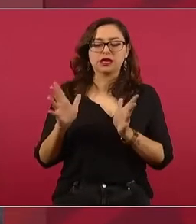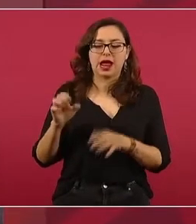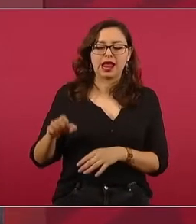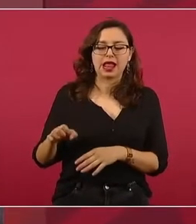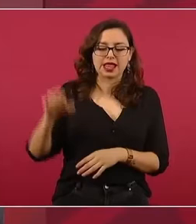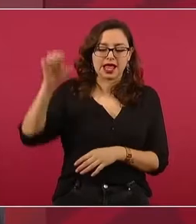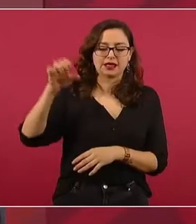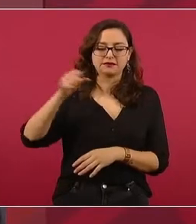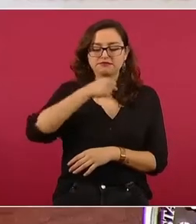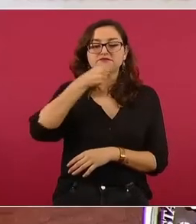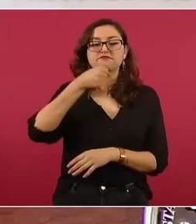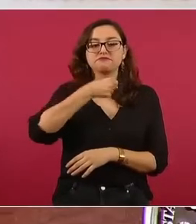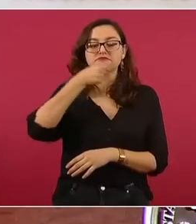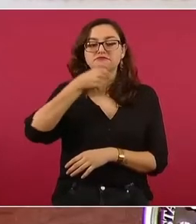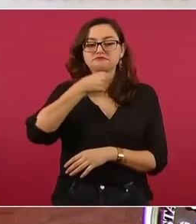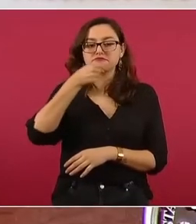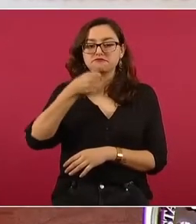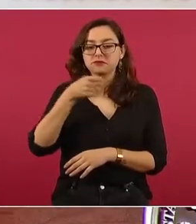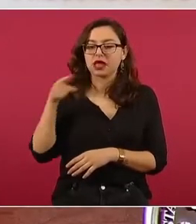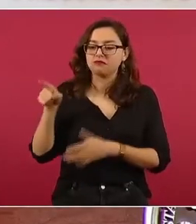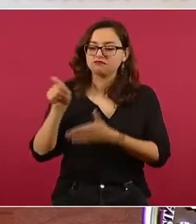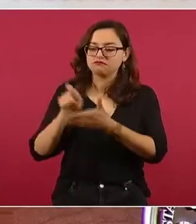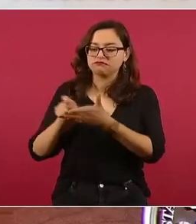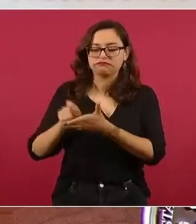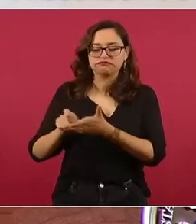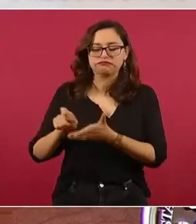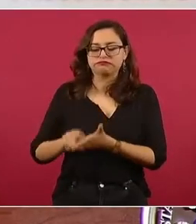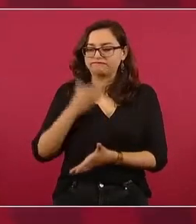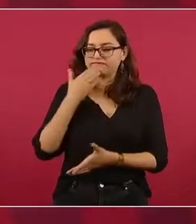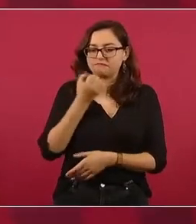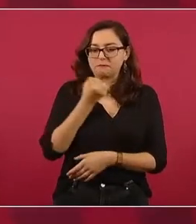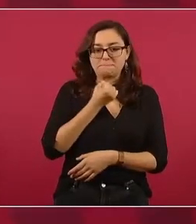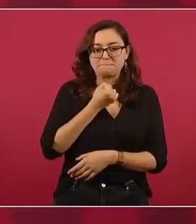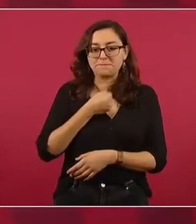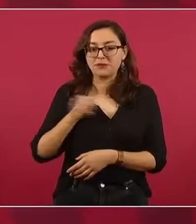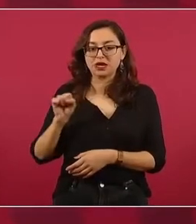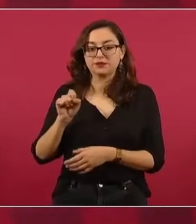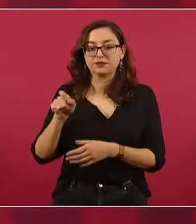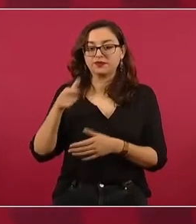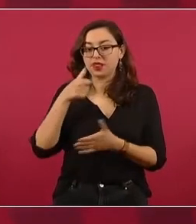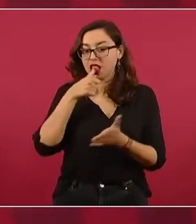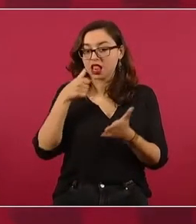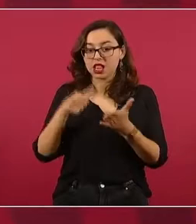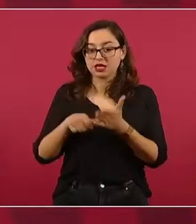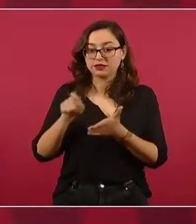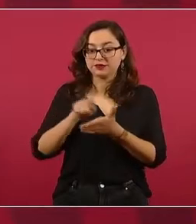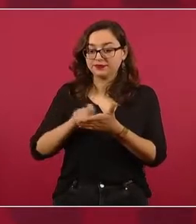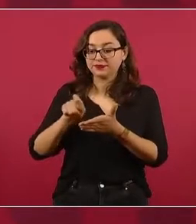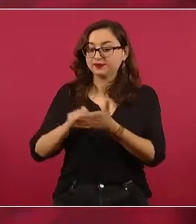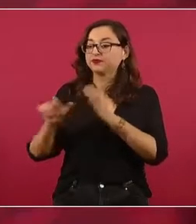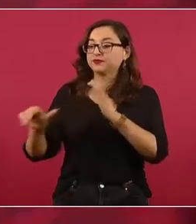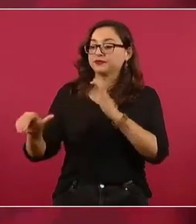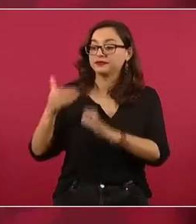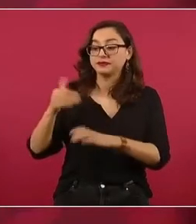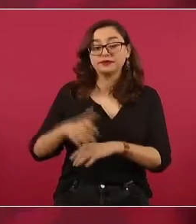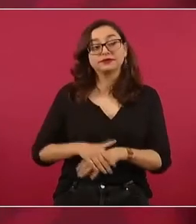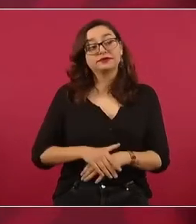y escribía muy bien y me mandó una carta. ¿Se acuerda, licenciado?